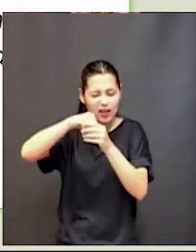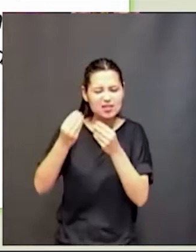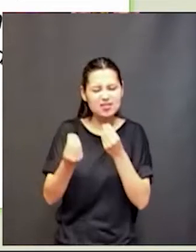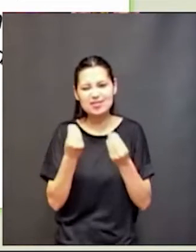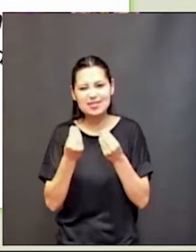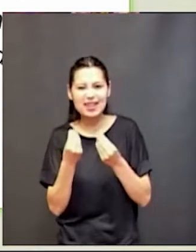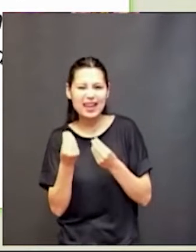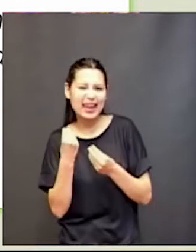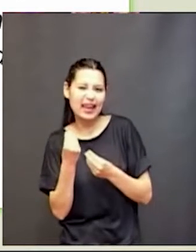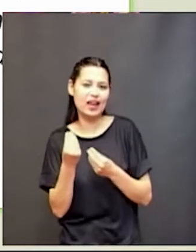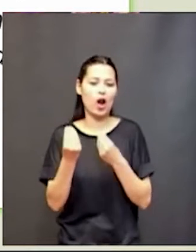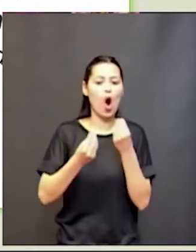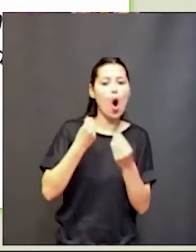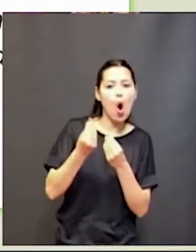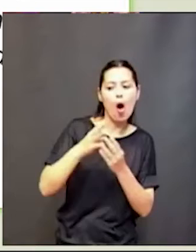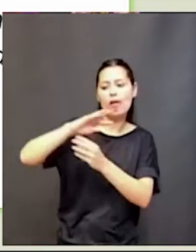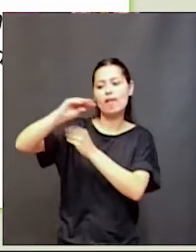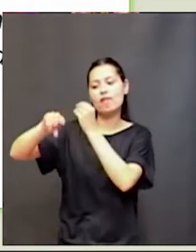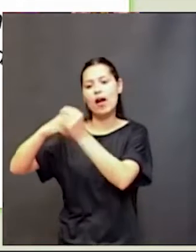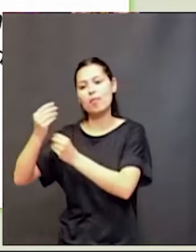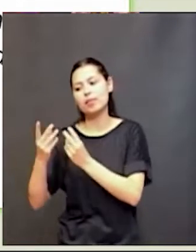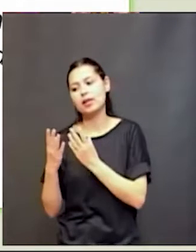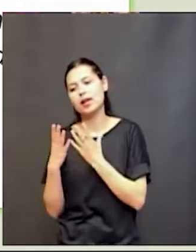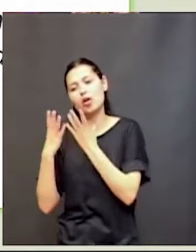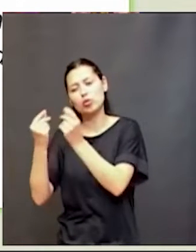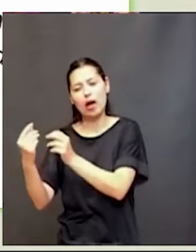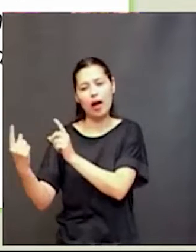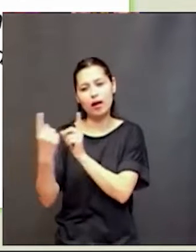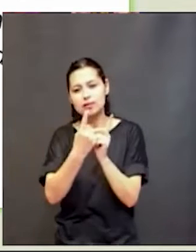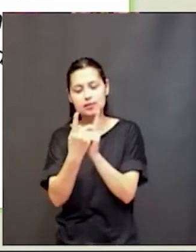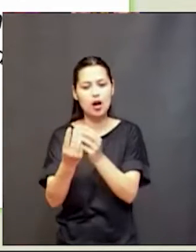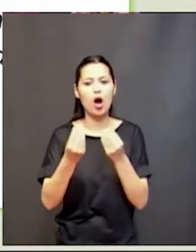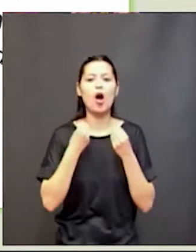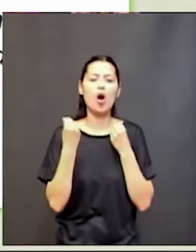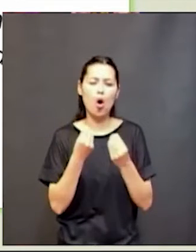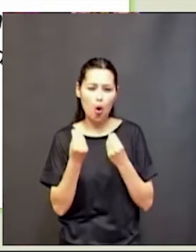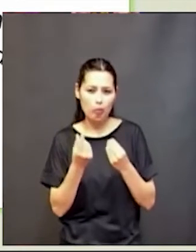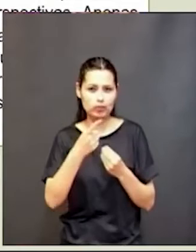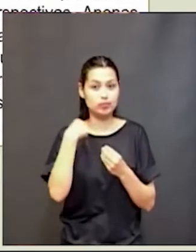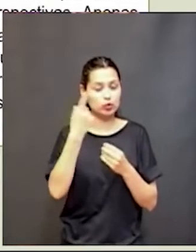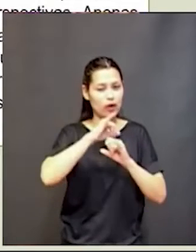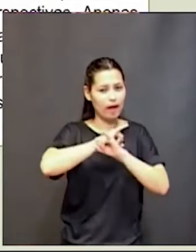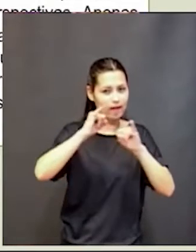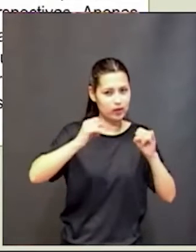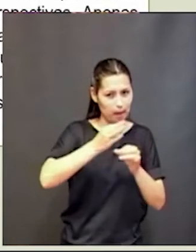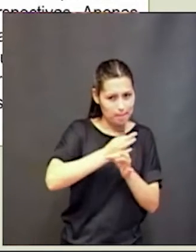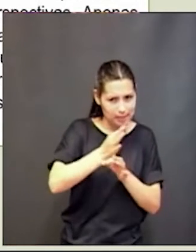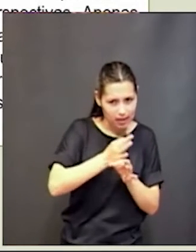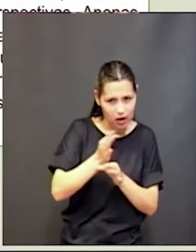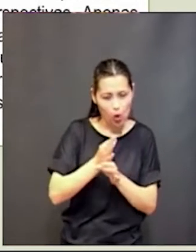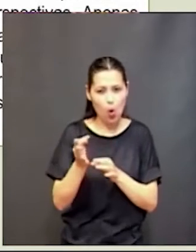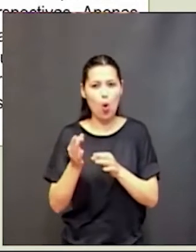estimular, cómo orientar a las familias. Es súper importante formarnos pedagógicamente y actualizarnos en estas